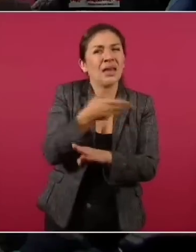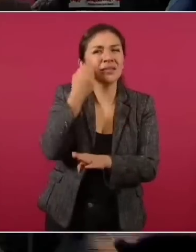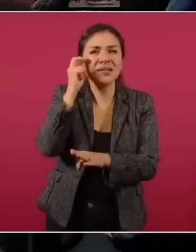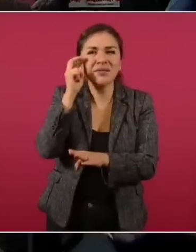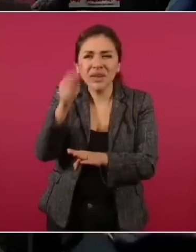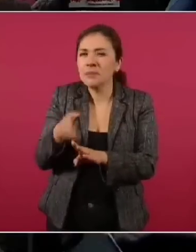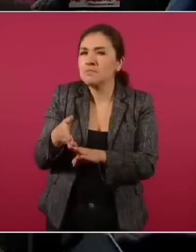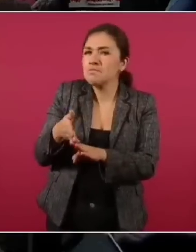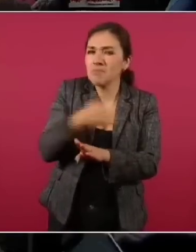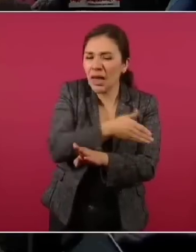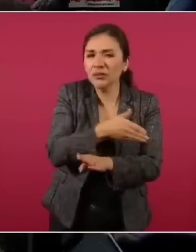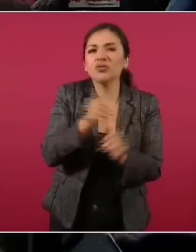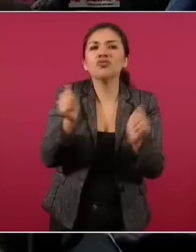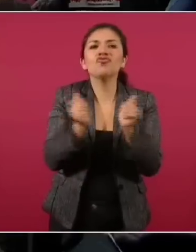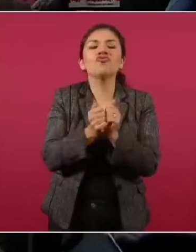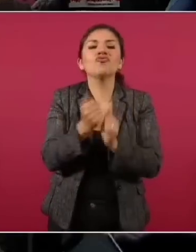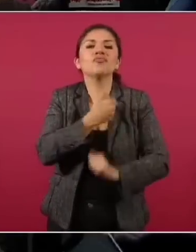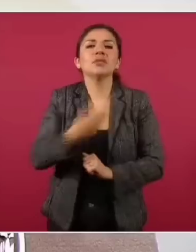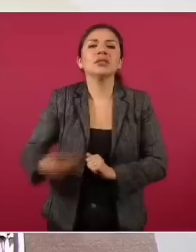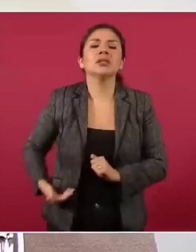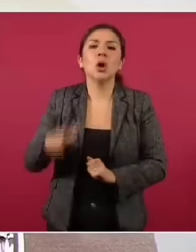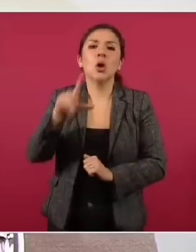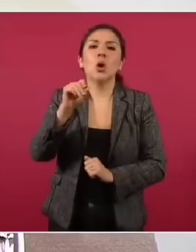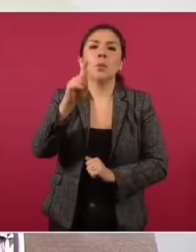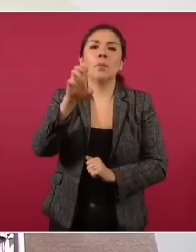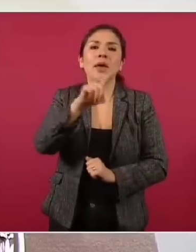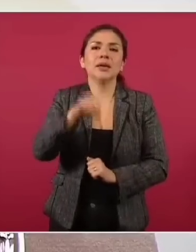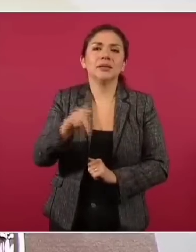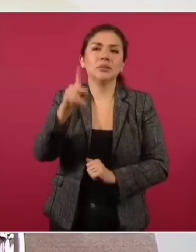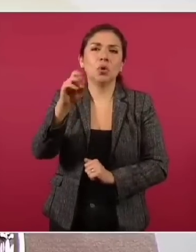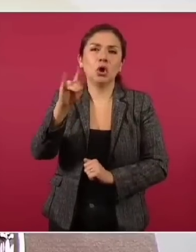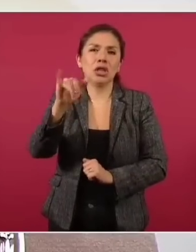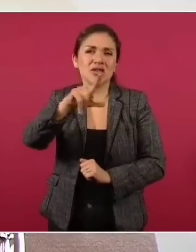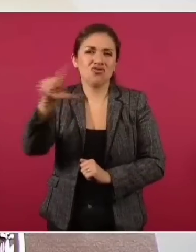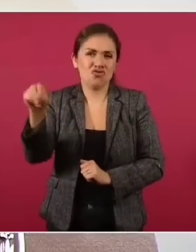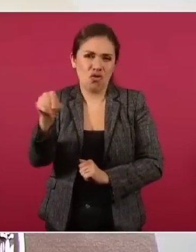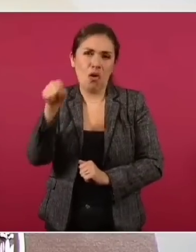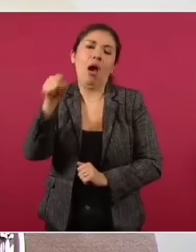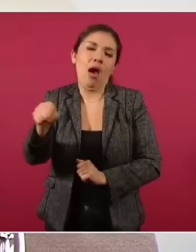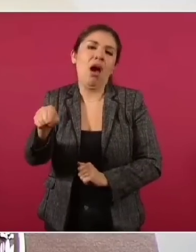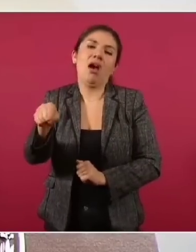Bueno, con López Portillo es obvio que hubo